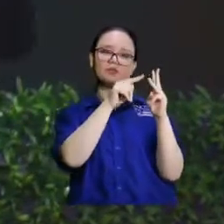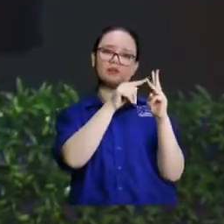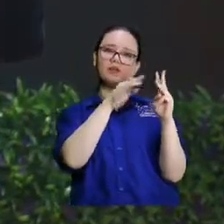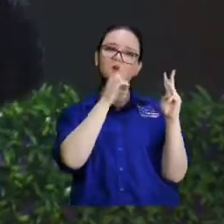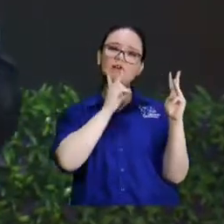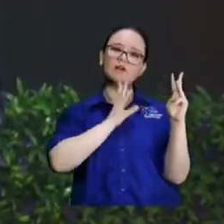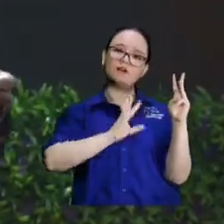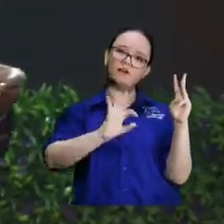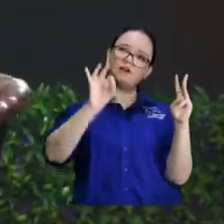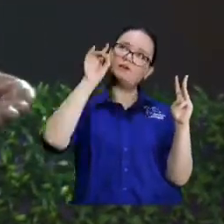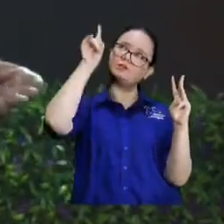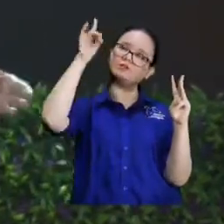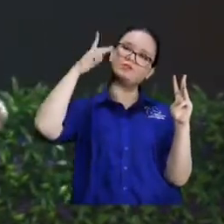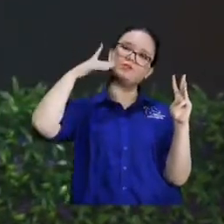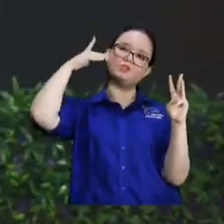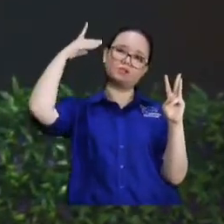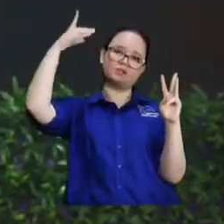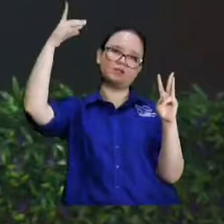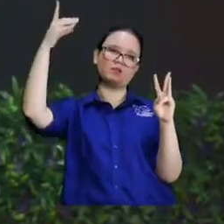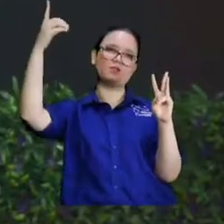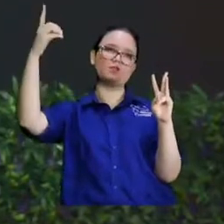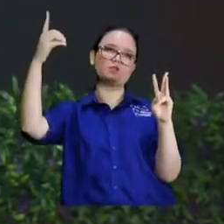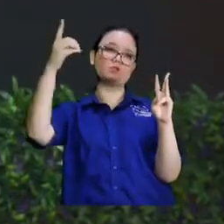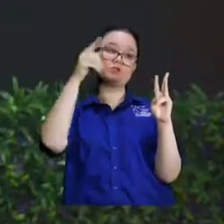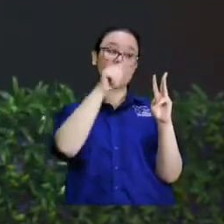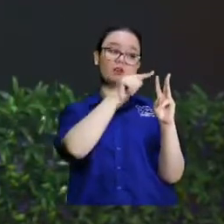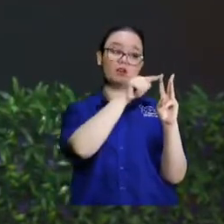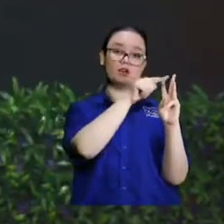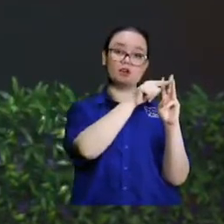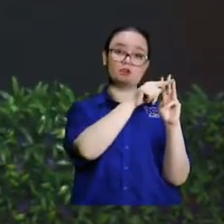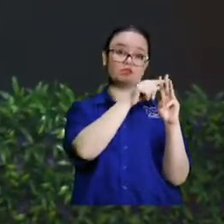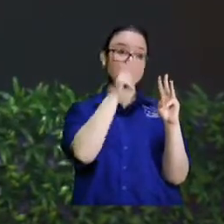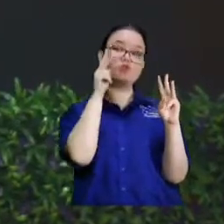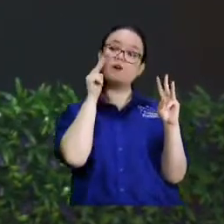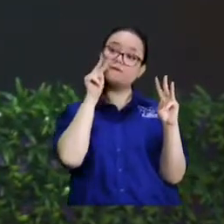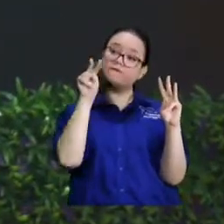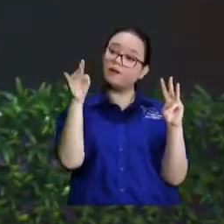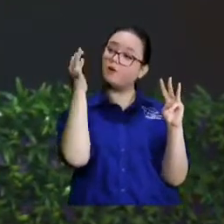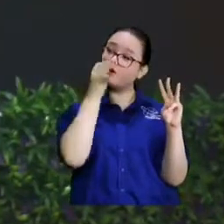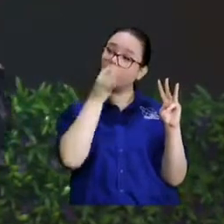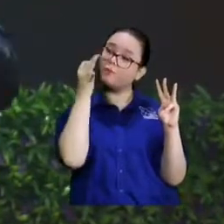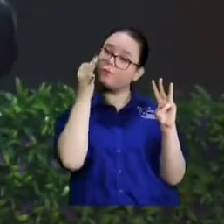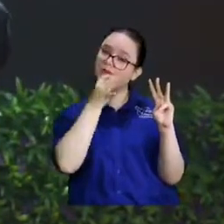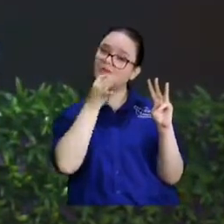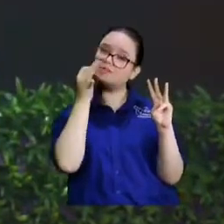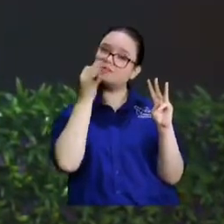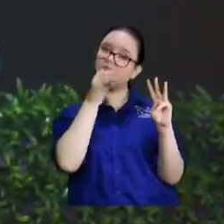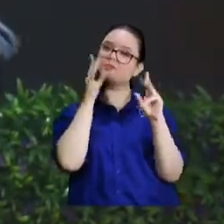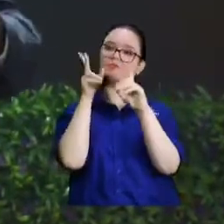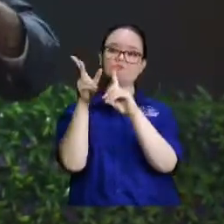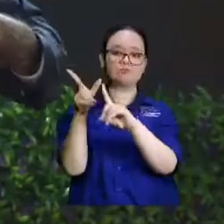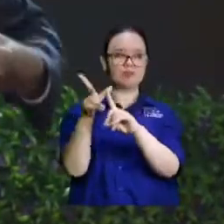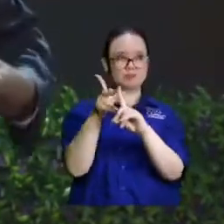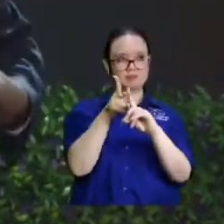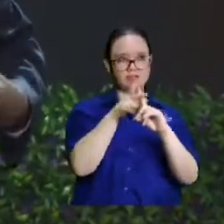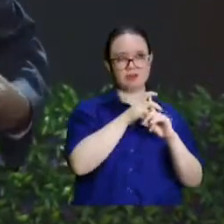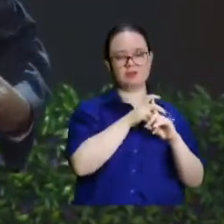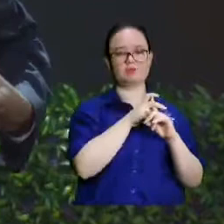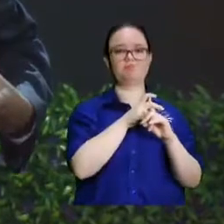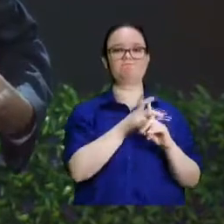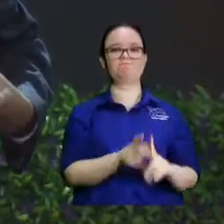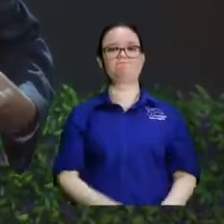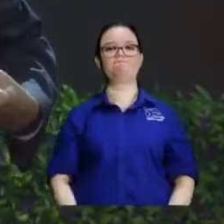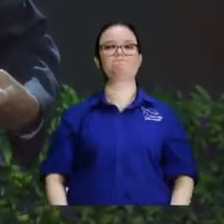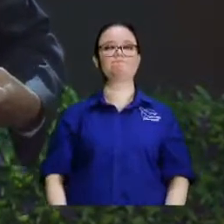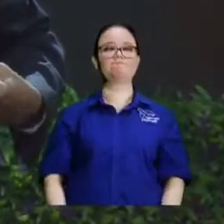hijos de Dios que las hijas de los hombres eran hermosas tomaron mujeres para sí